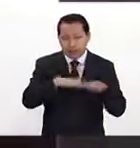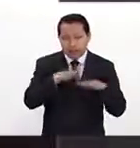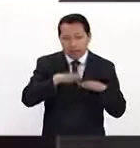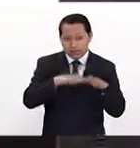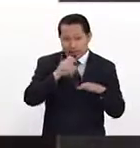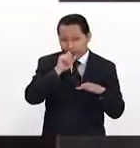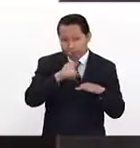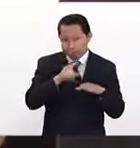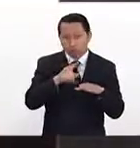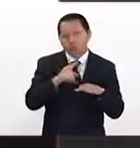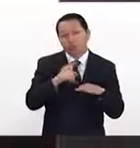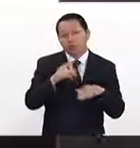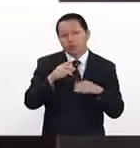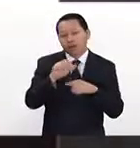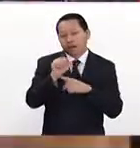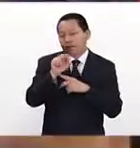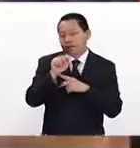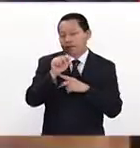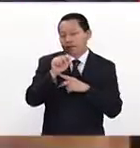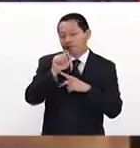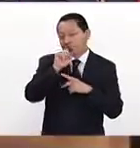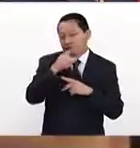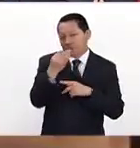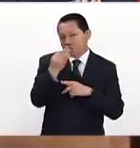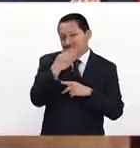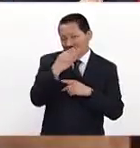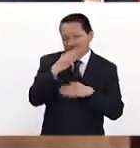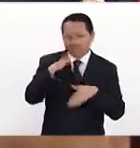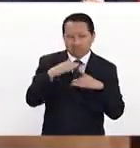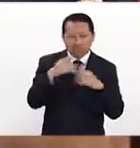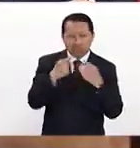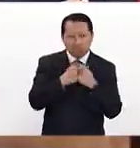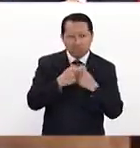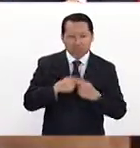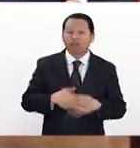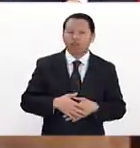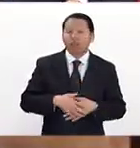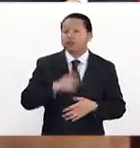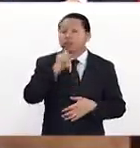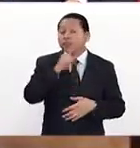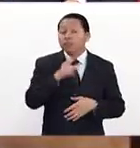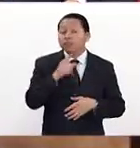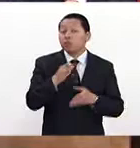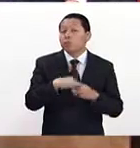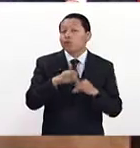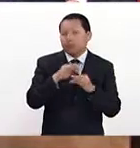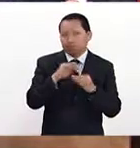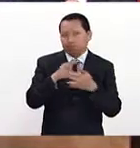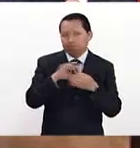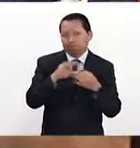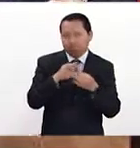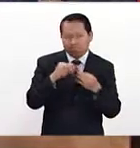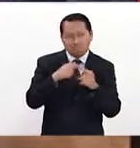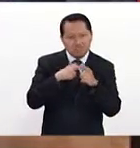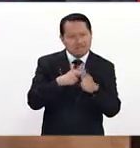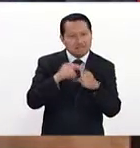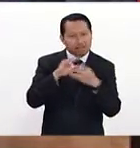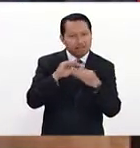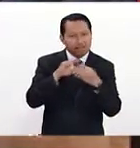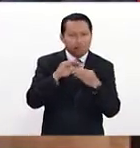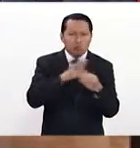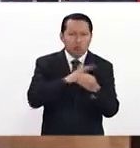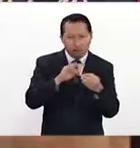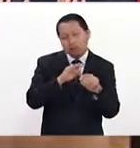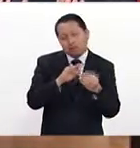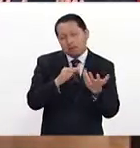disminuyen el uso de antimicrobianos. Bueno, pues importantísimo lo que nos comenta, podríamos seguir hablando, yo creo que vale la pena una